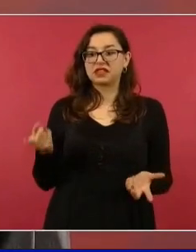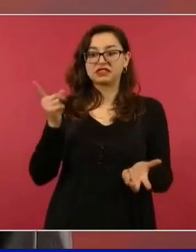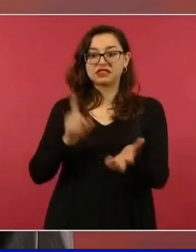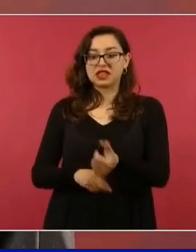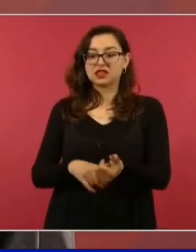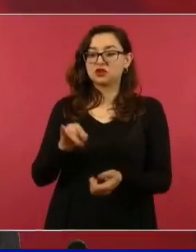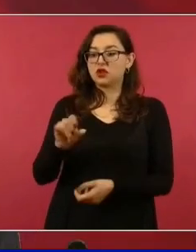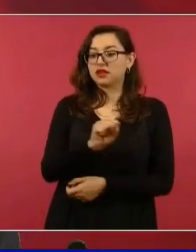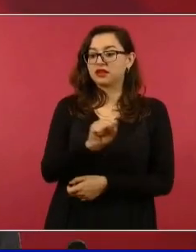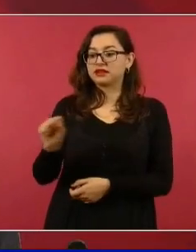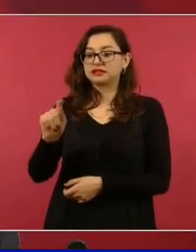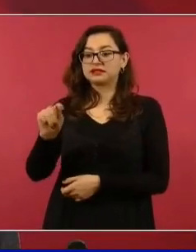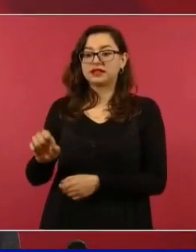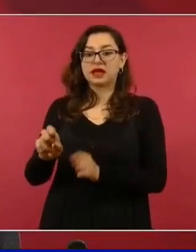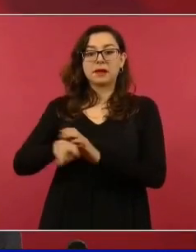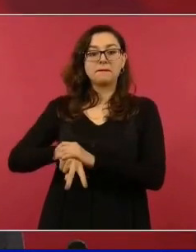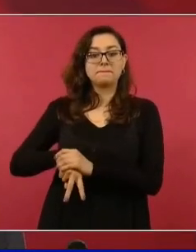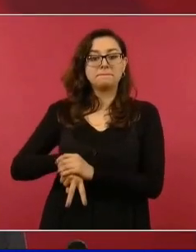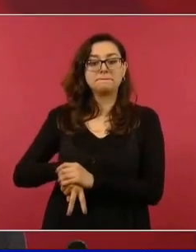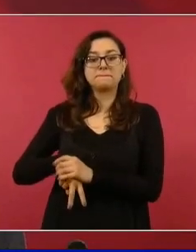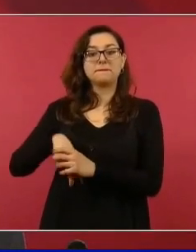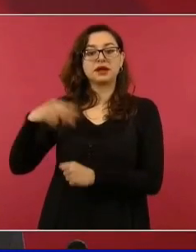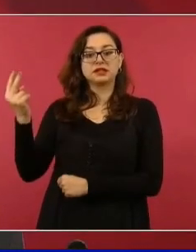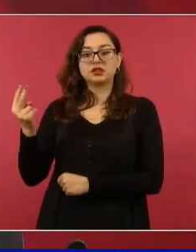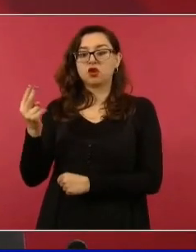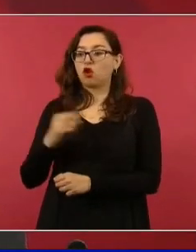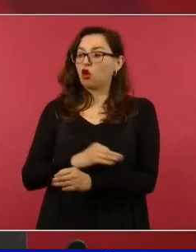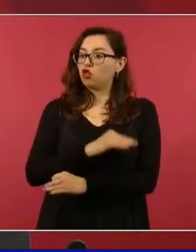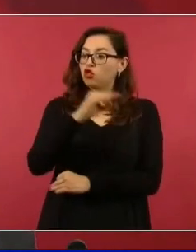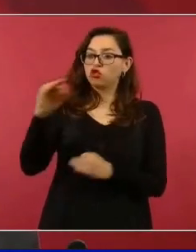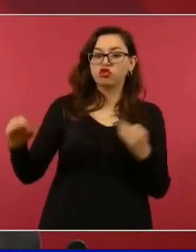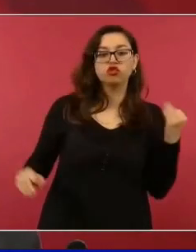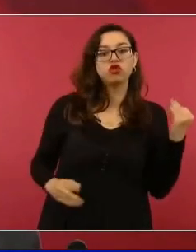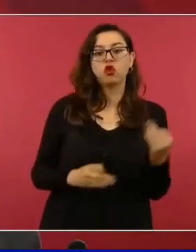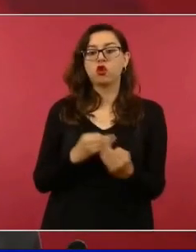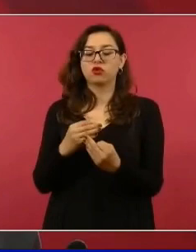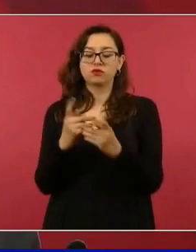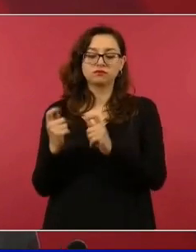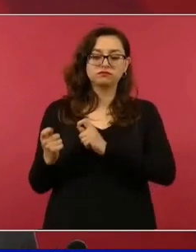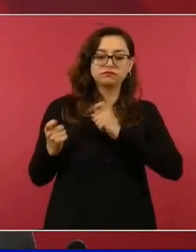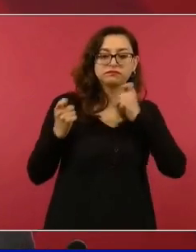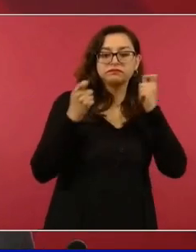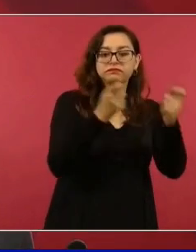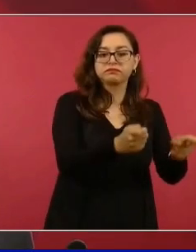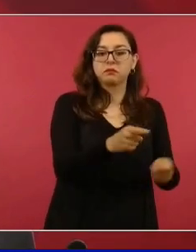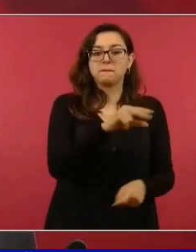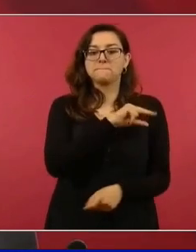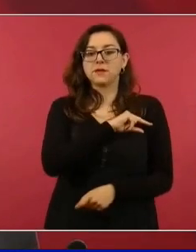estaba por completo